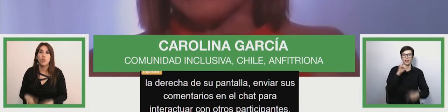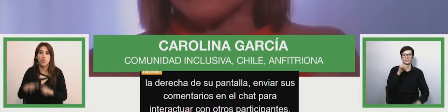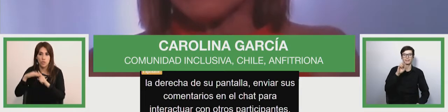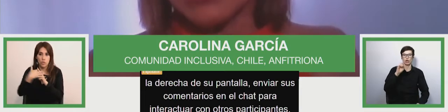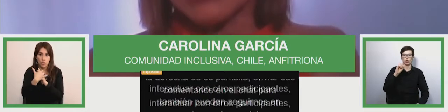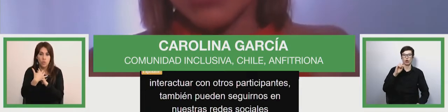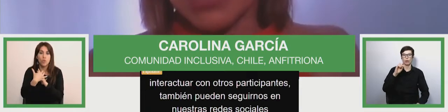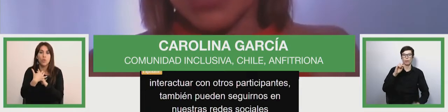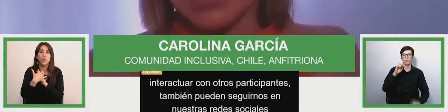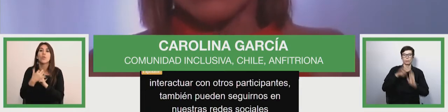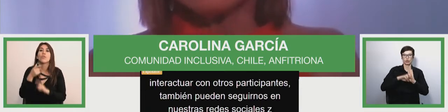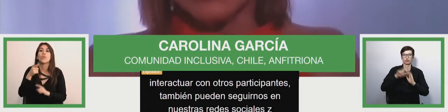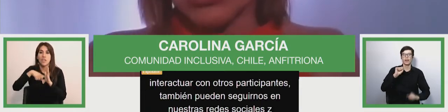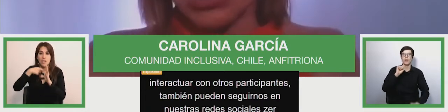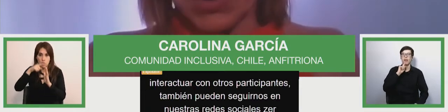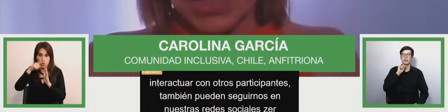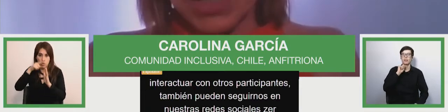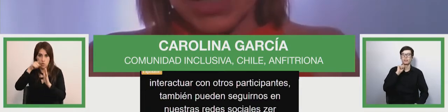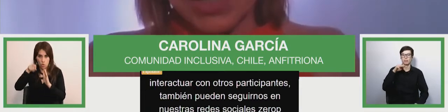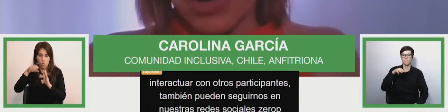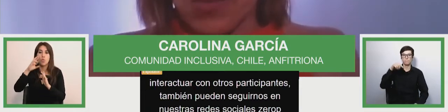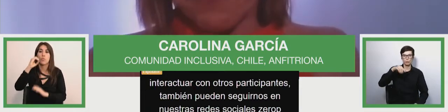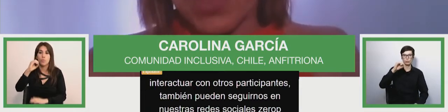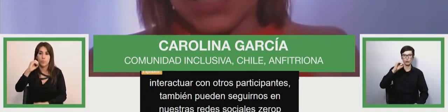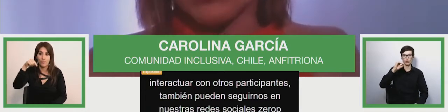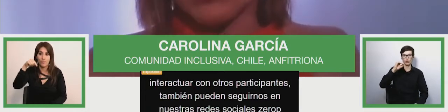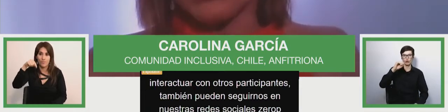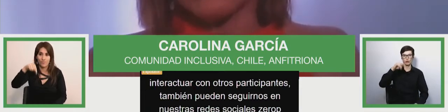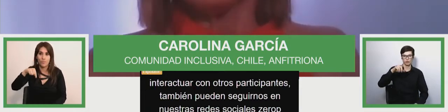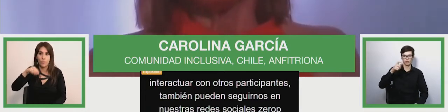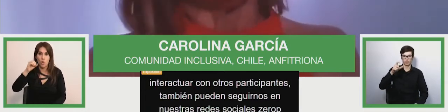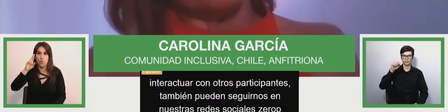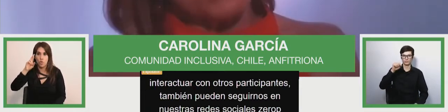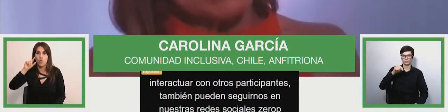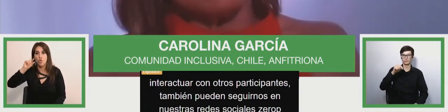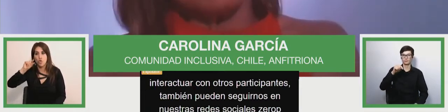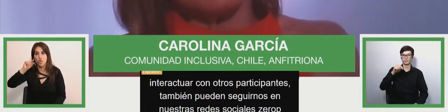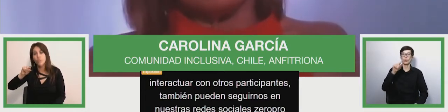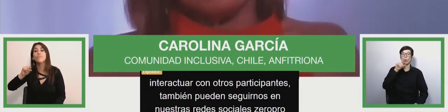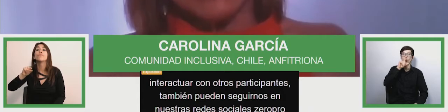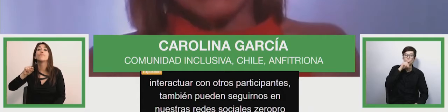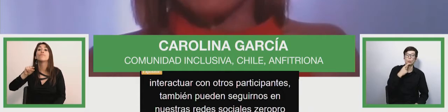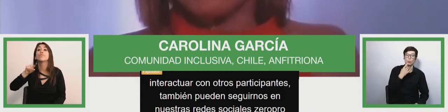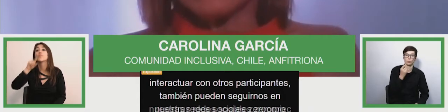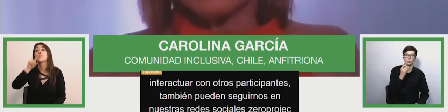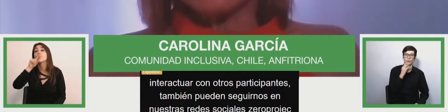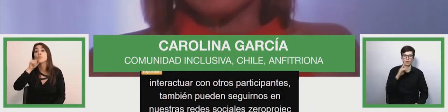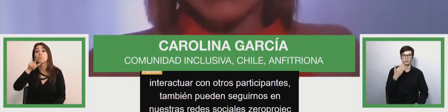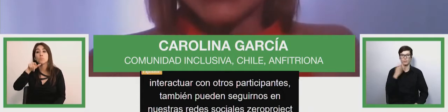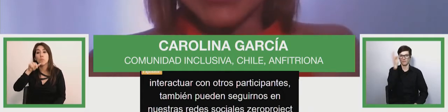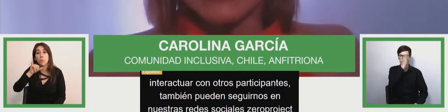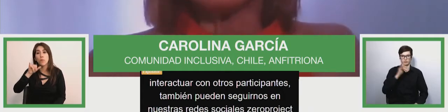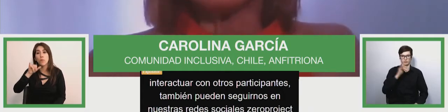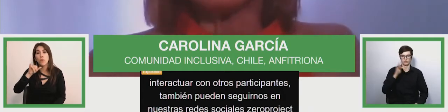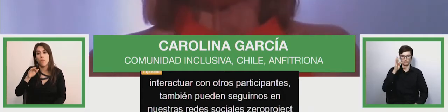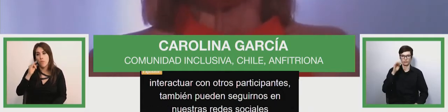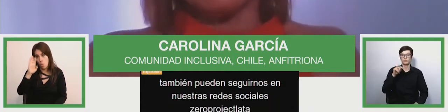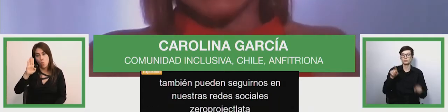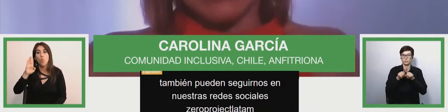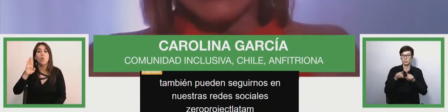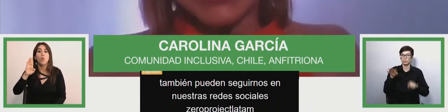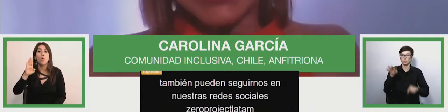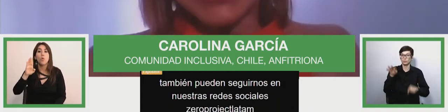ciroprojectlatam.org, tanto en Twitter como en Facebook. Y recuerden utilizar nuestro hashtag,